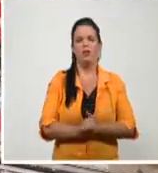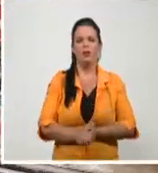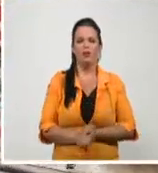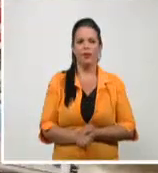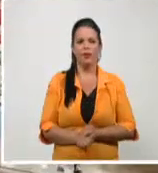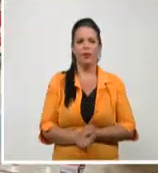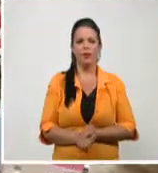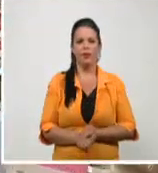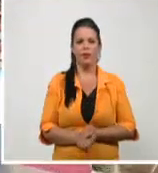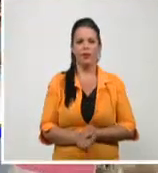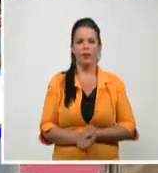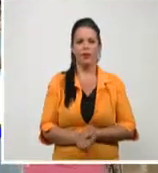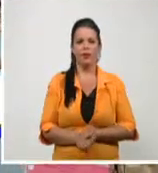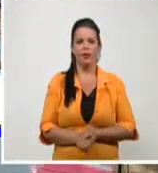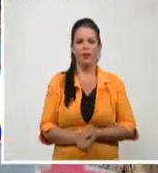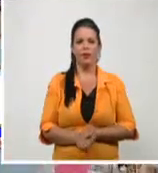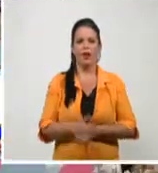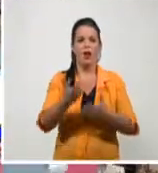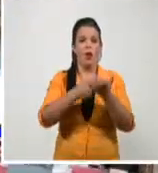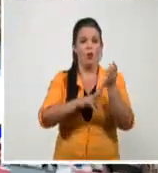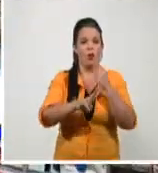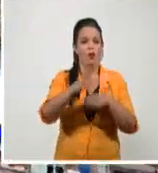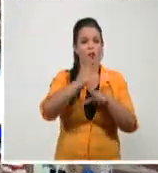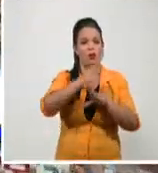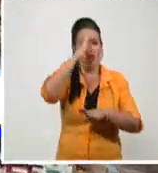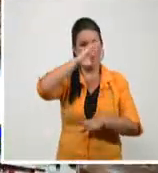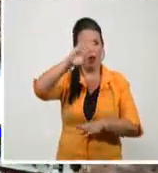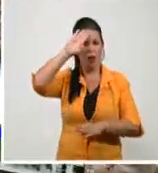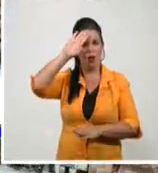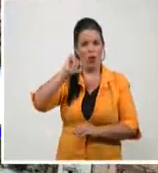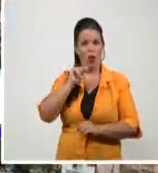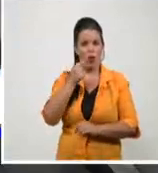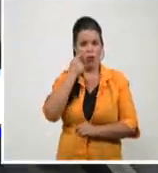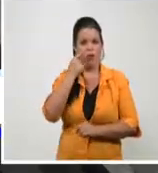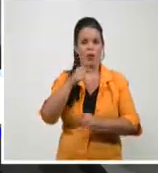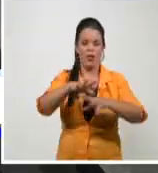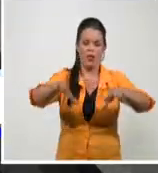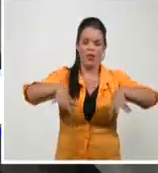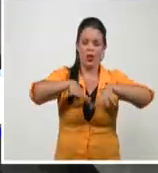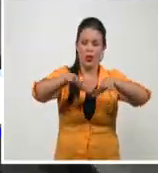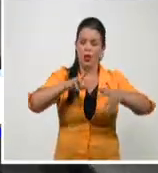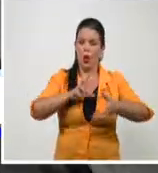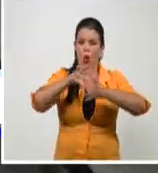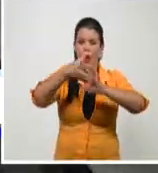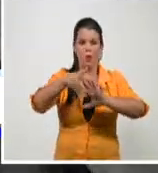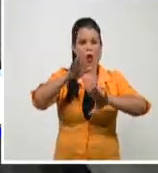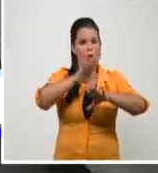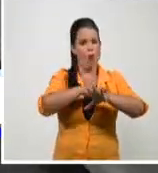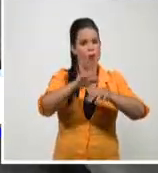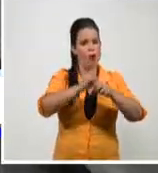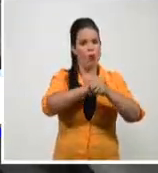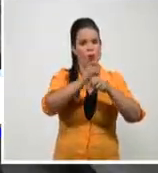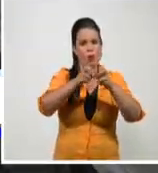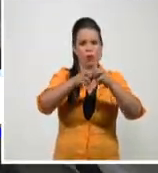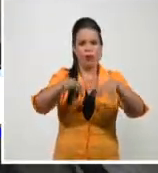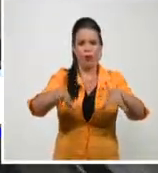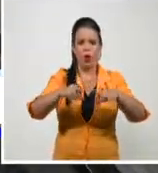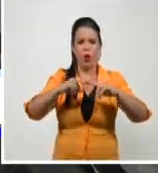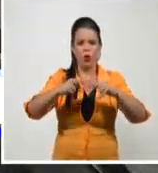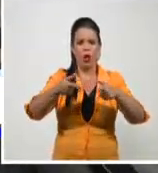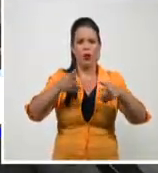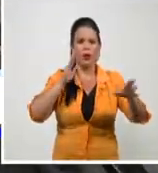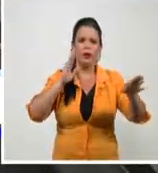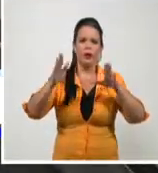La provincia de Santiago de Cuba se encuentra en una situación compleja debido al rebrote de la COVID-19. Ante la actual complejidad